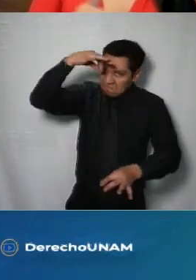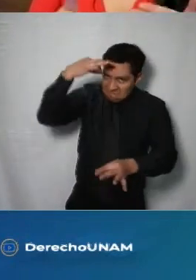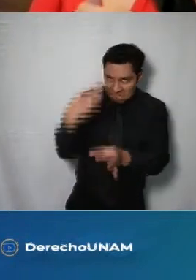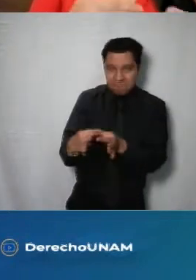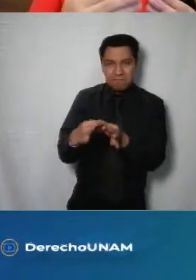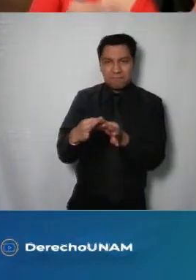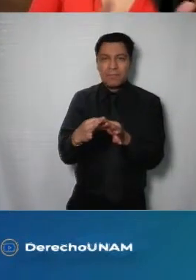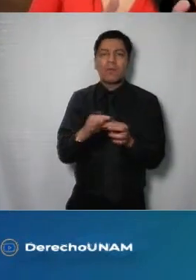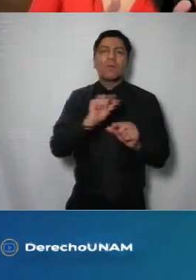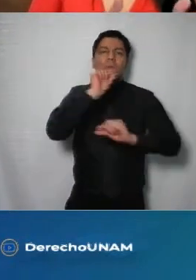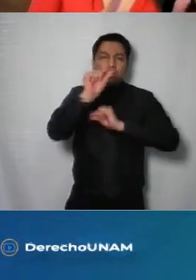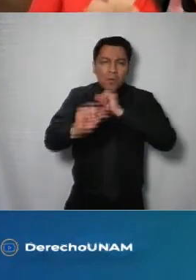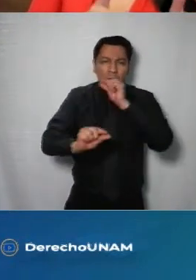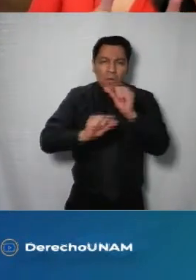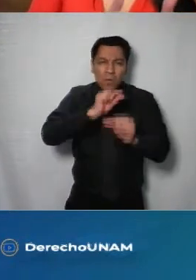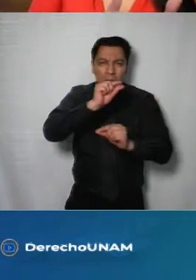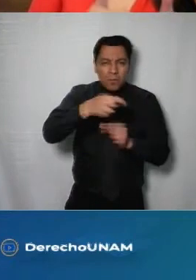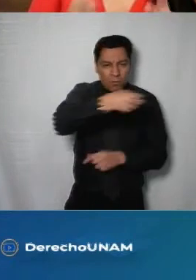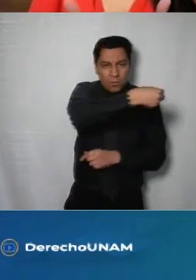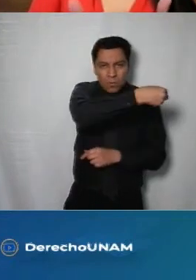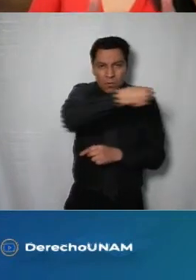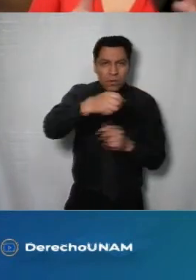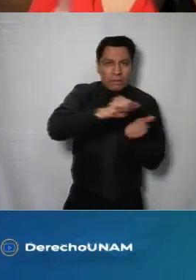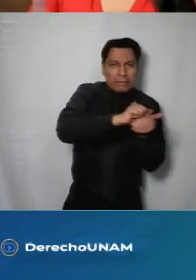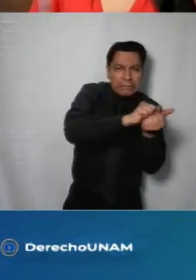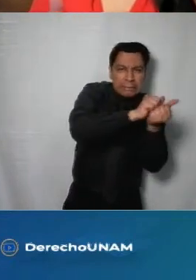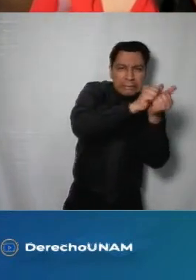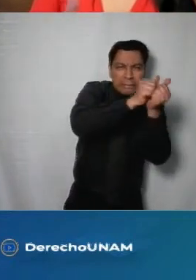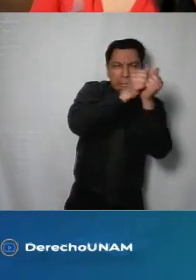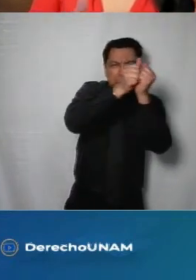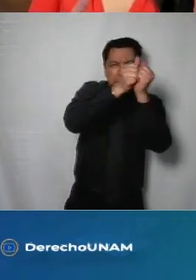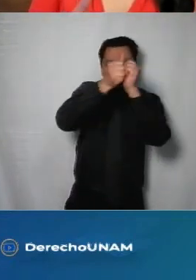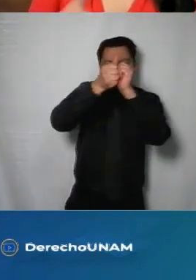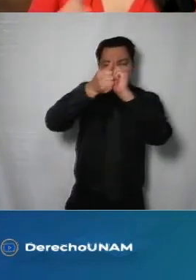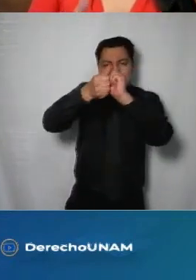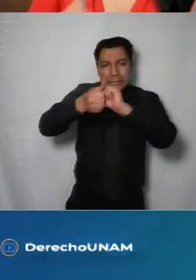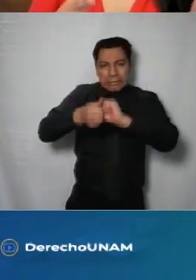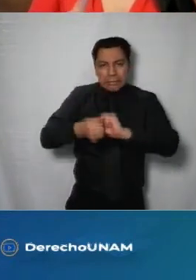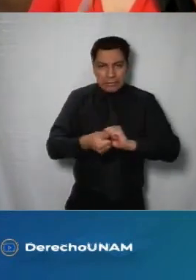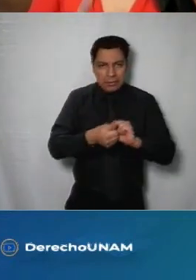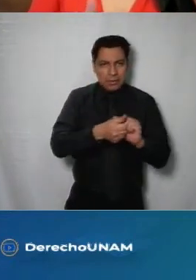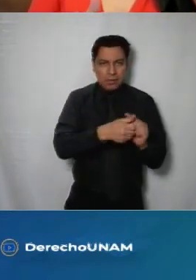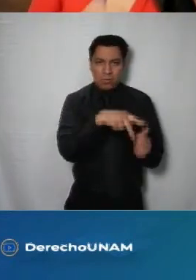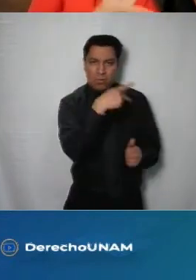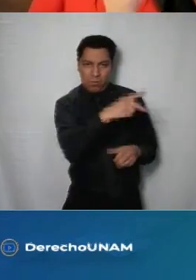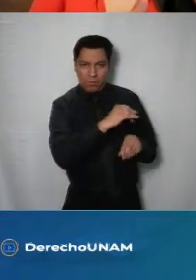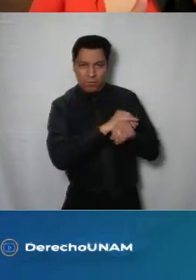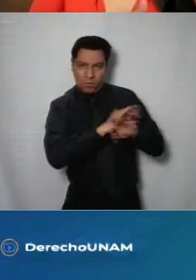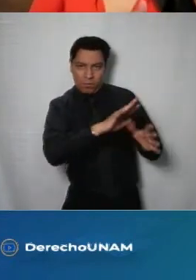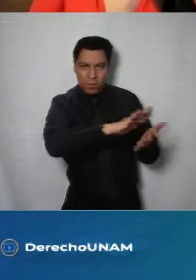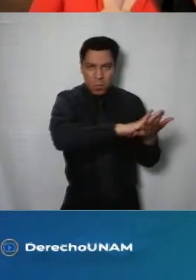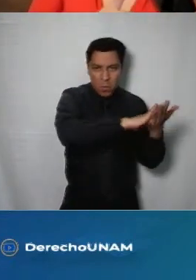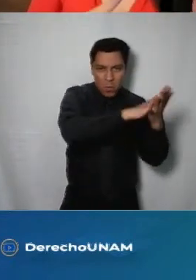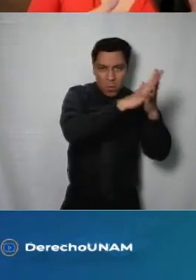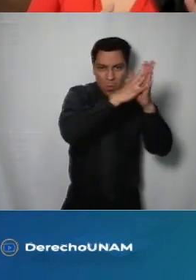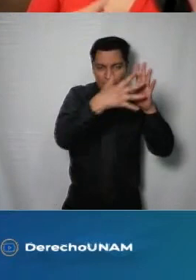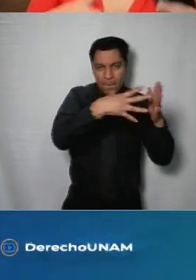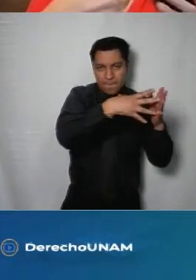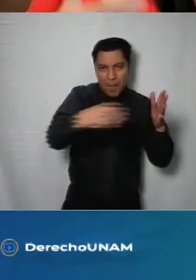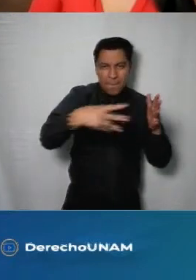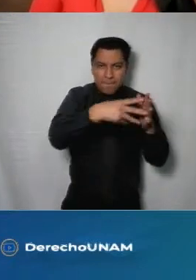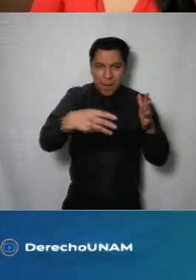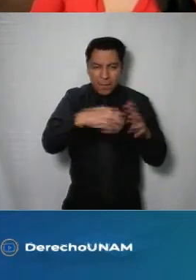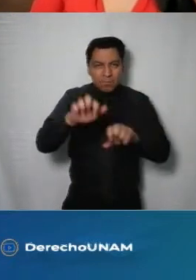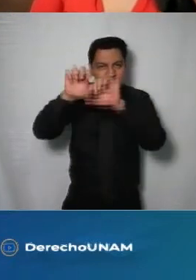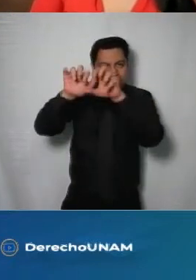puedan hacer una transición ordenada pero también a que las personas la ciudadanía en general tenga información pública actualizada sobre